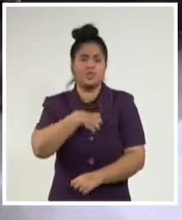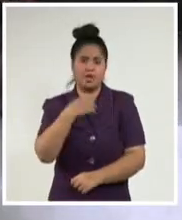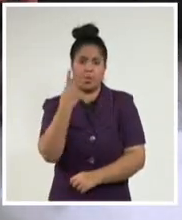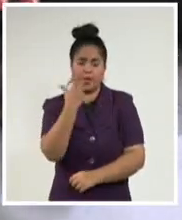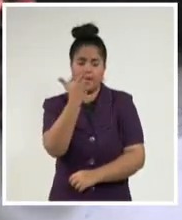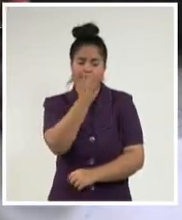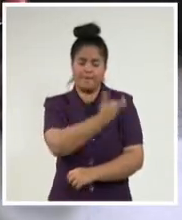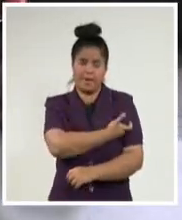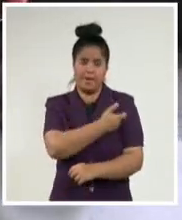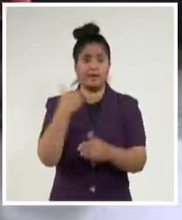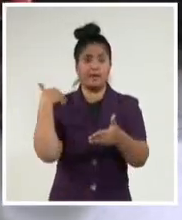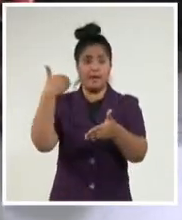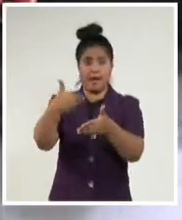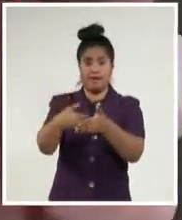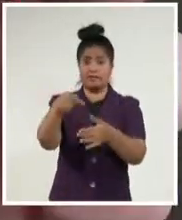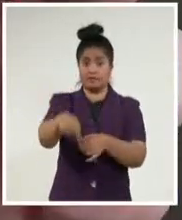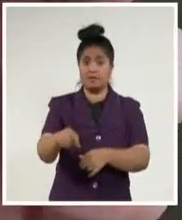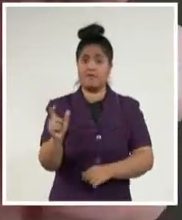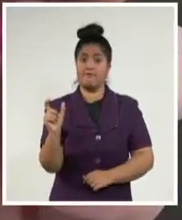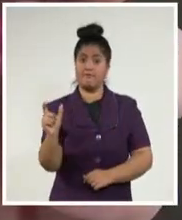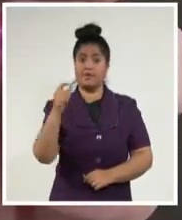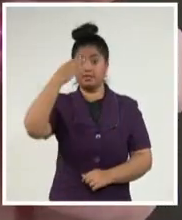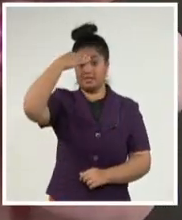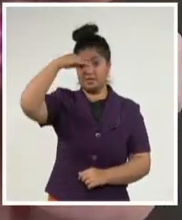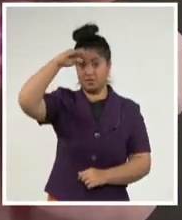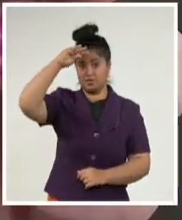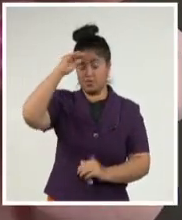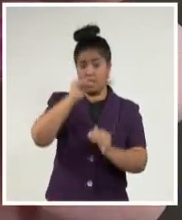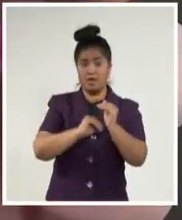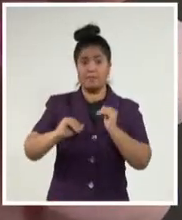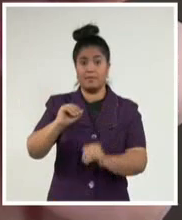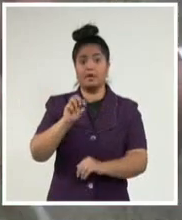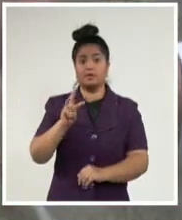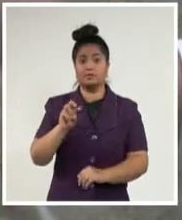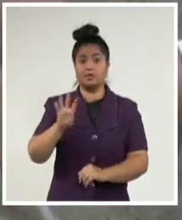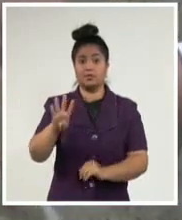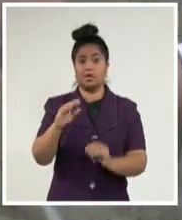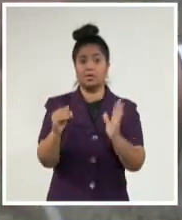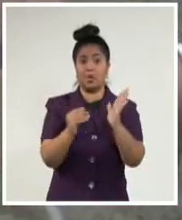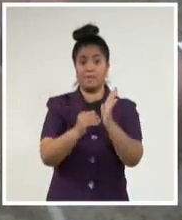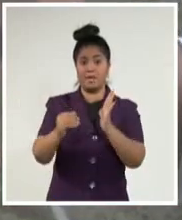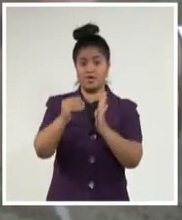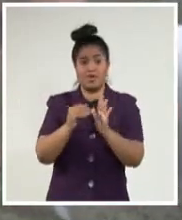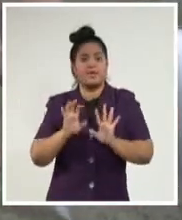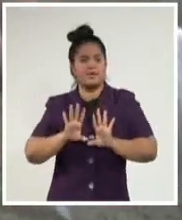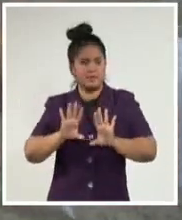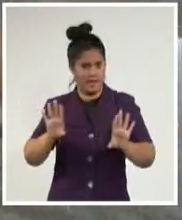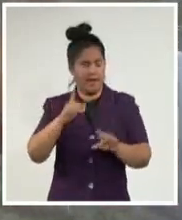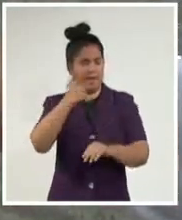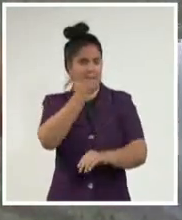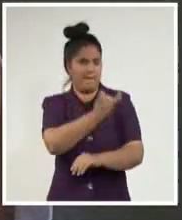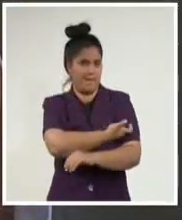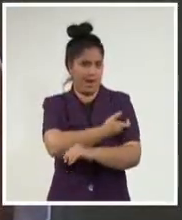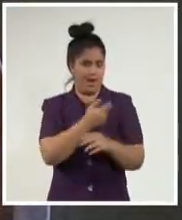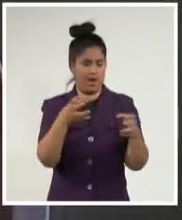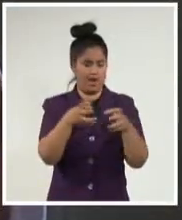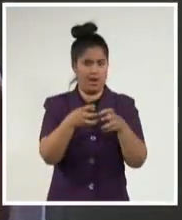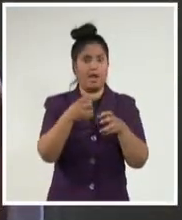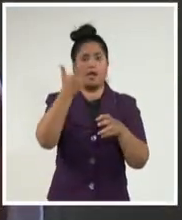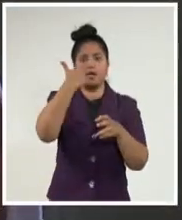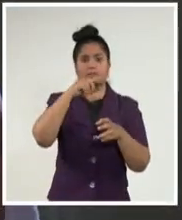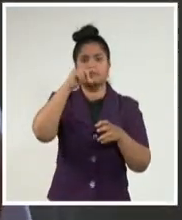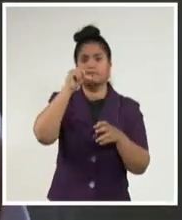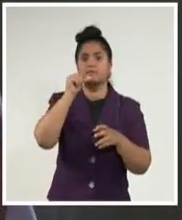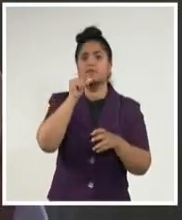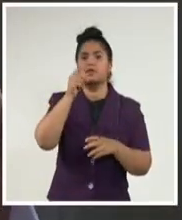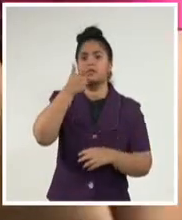Ministerio de Salud Pública, se acumulan en el país más de 34 millones de dosis aplicadas de Abdala, del Centro de Ingeniería Genético